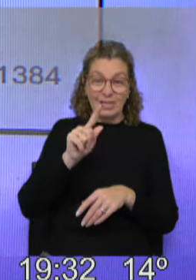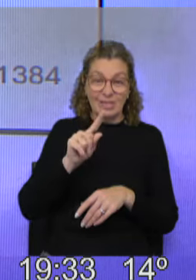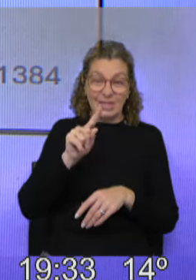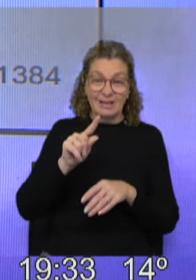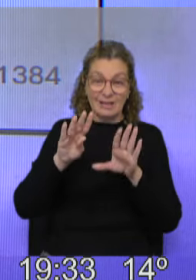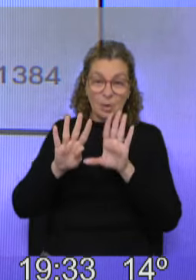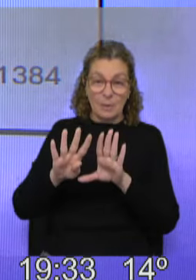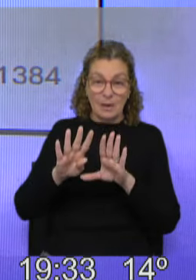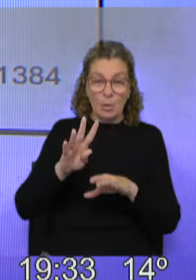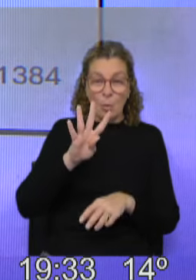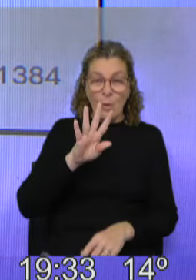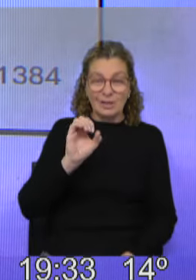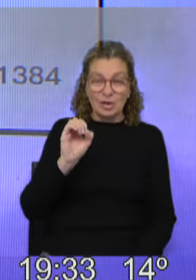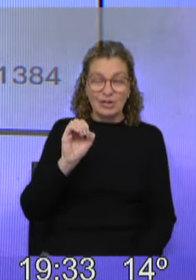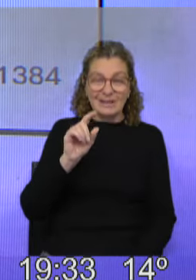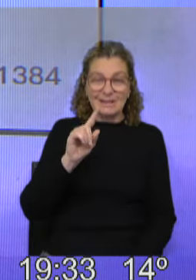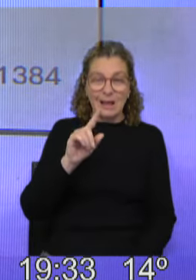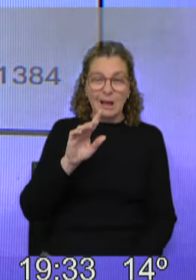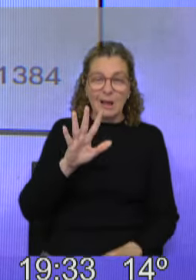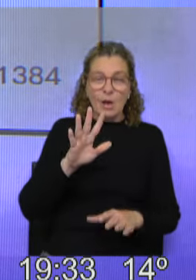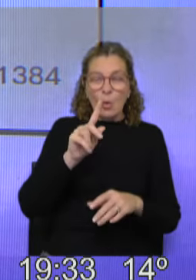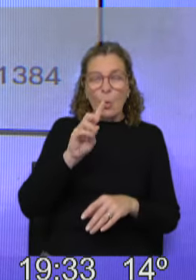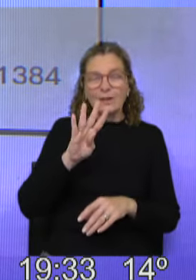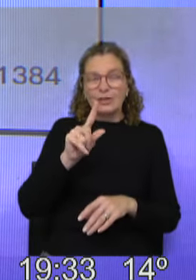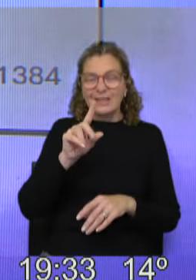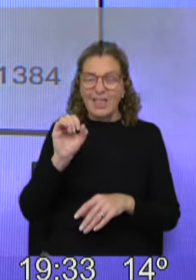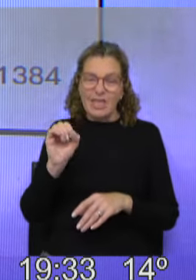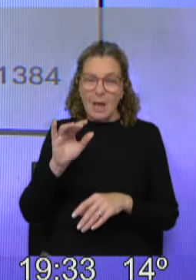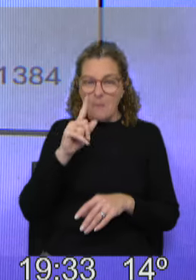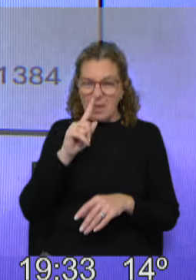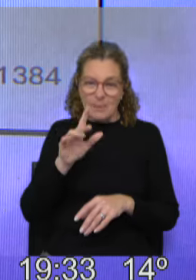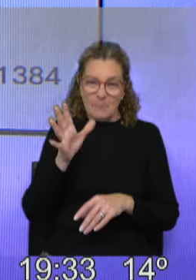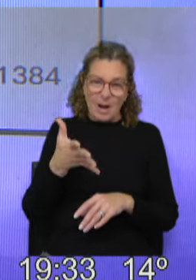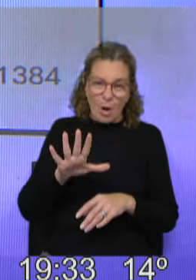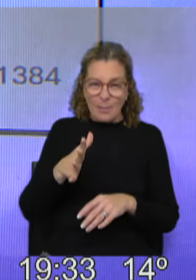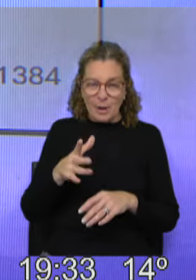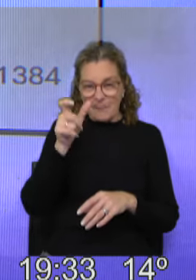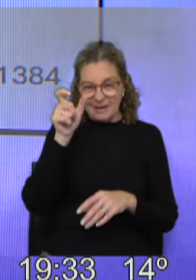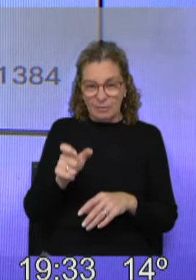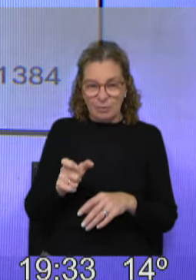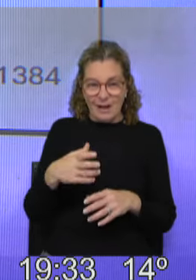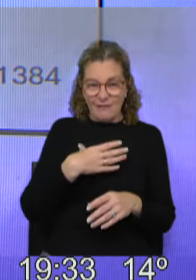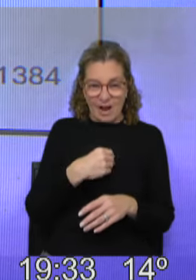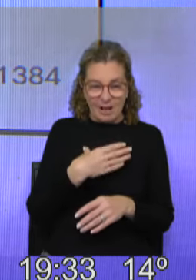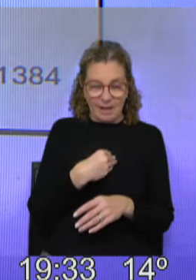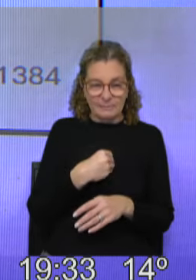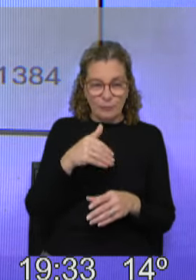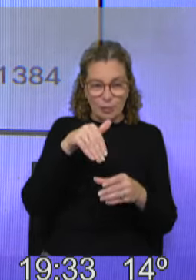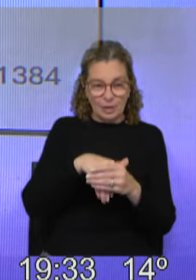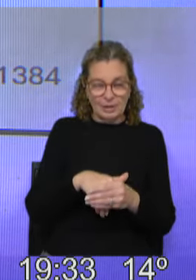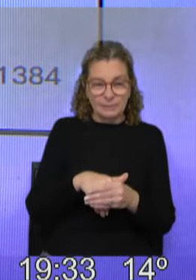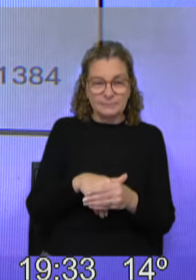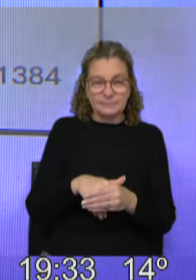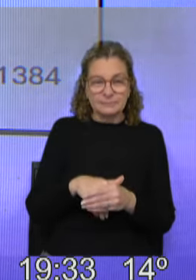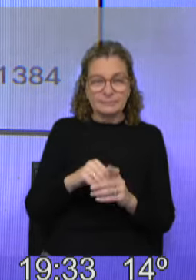410 y casi 500 mil, 490 mil personas votando en la interna del Partido Nacional. También con momentos